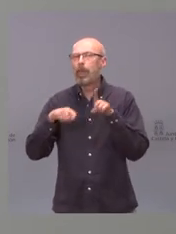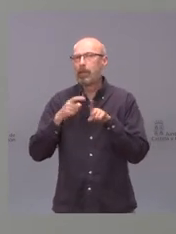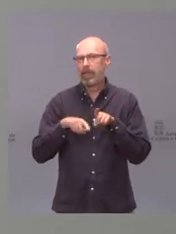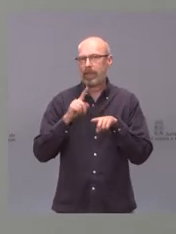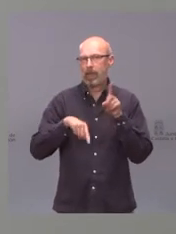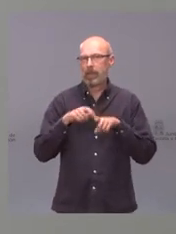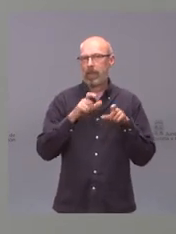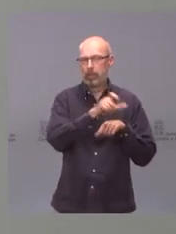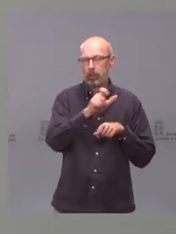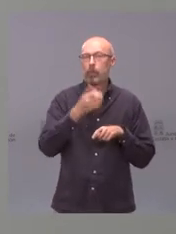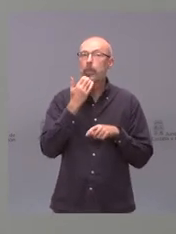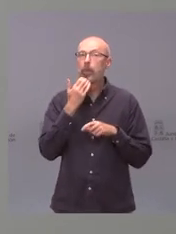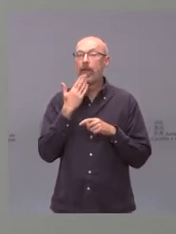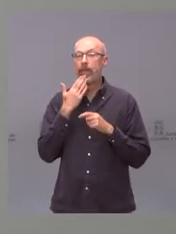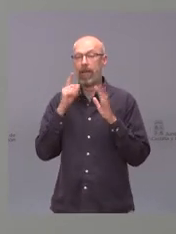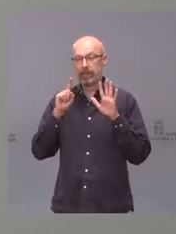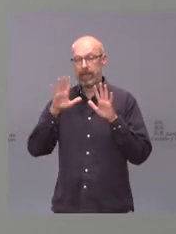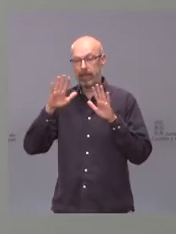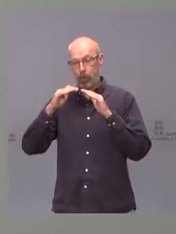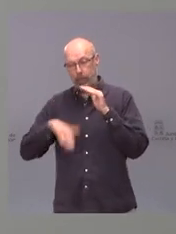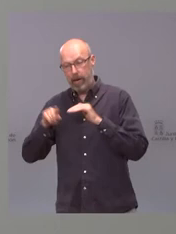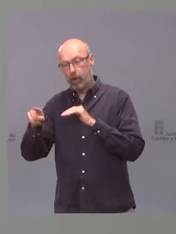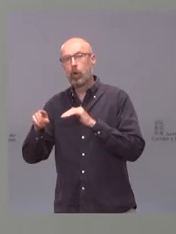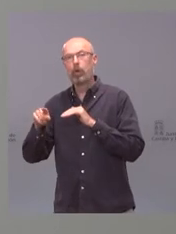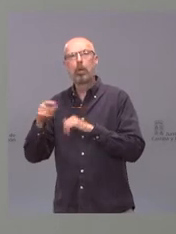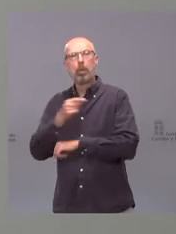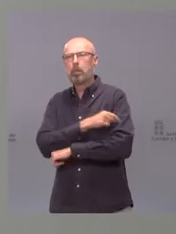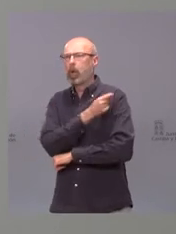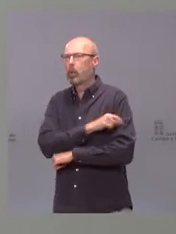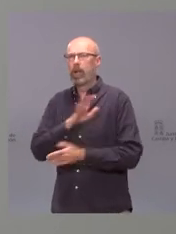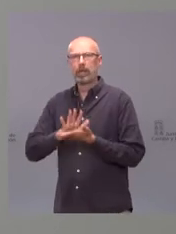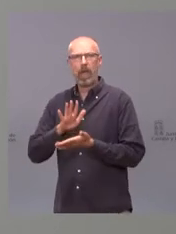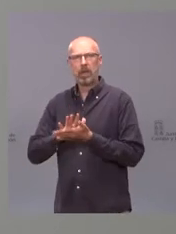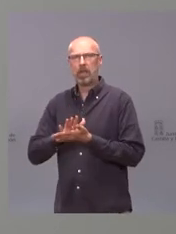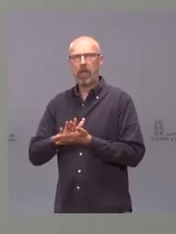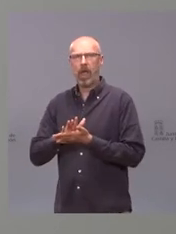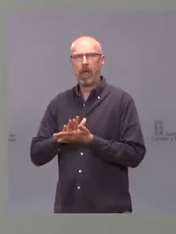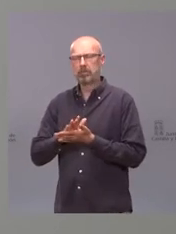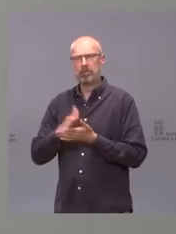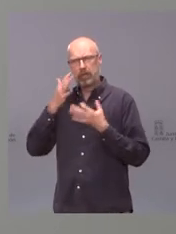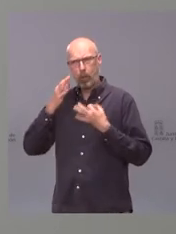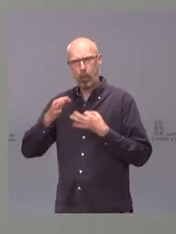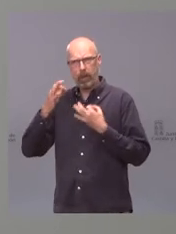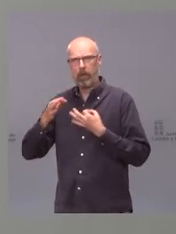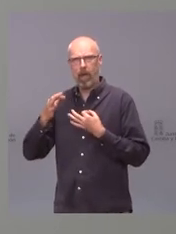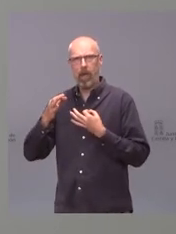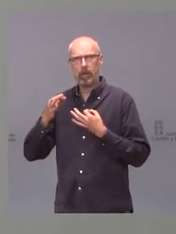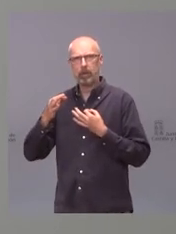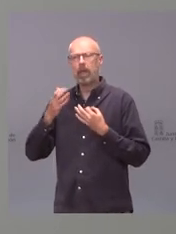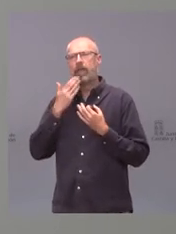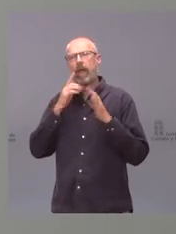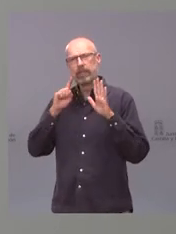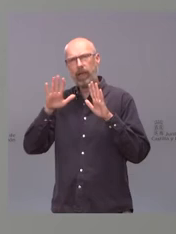personas menores de 65 años pueden ser vacunadas con tranquilidad, incluso con mucha seguridad, en menores de 65